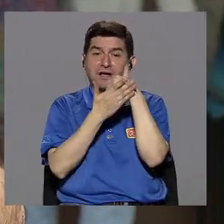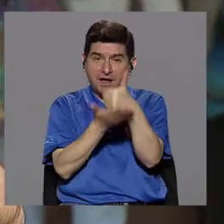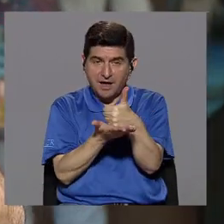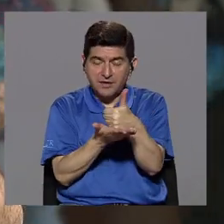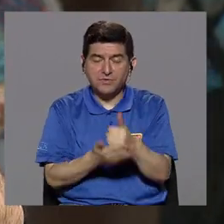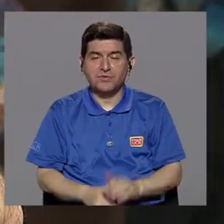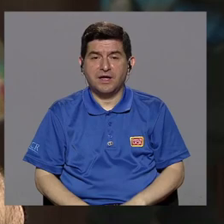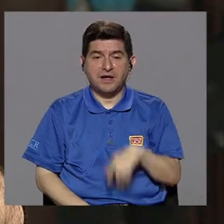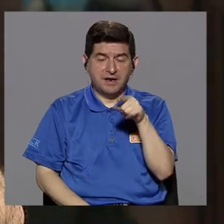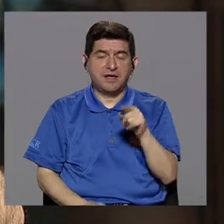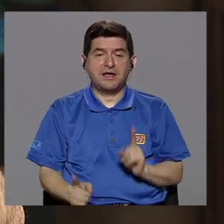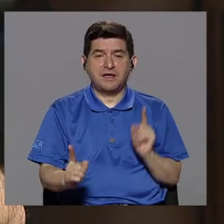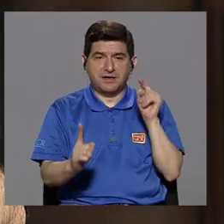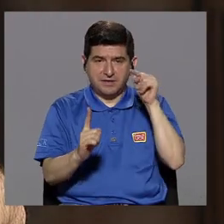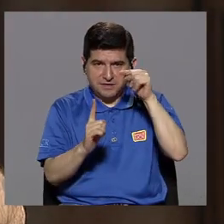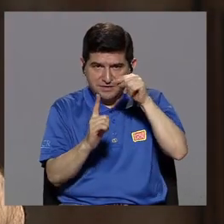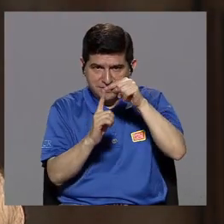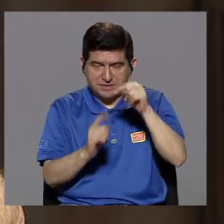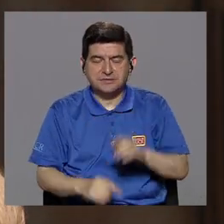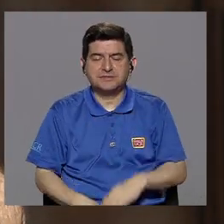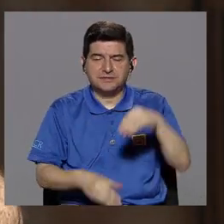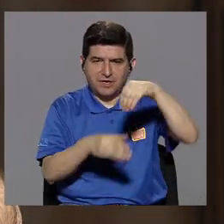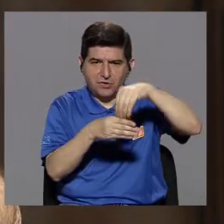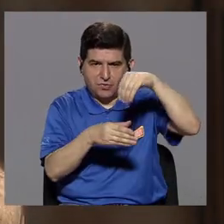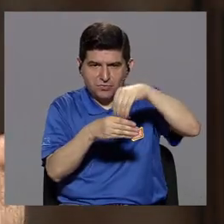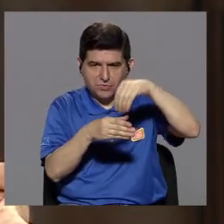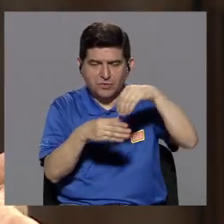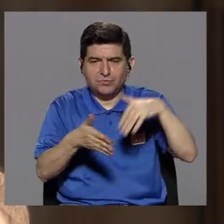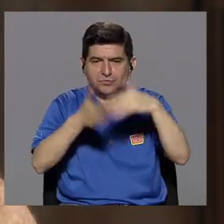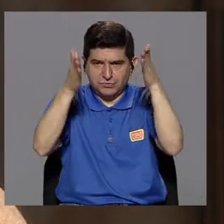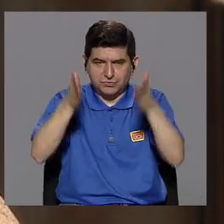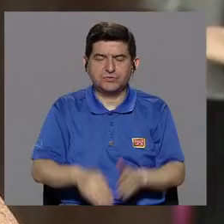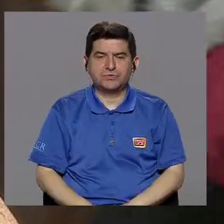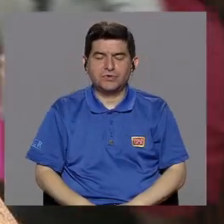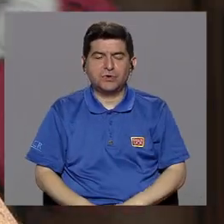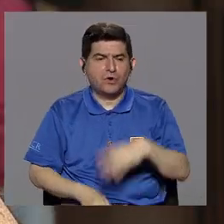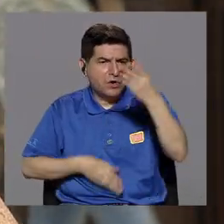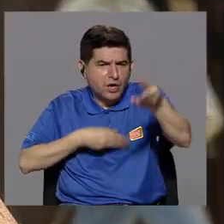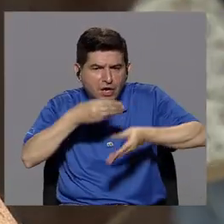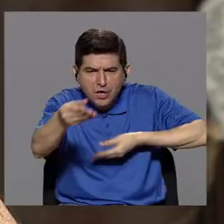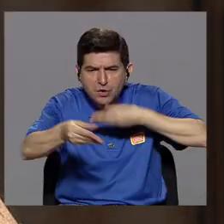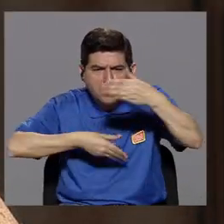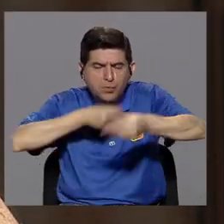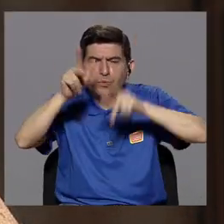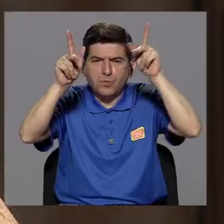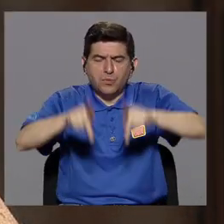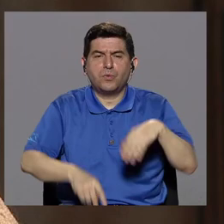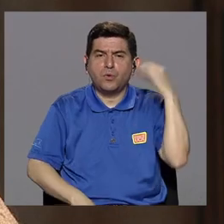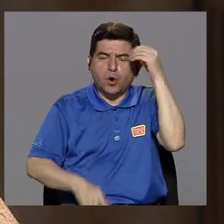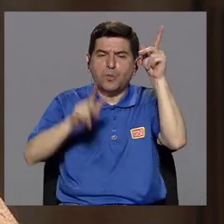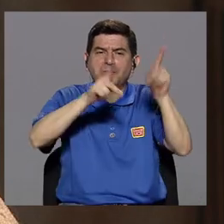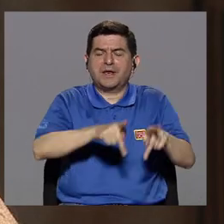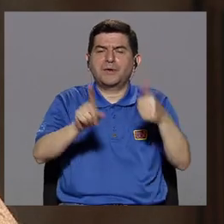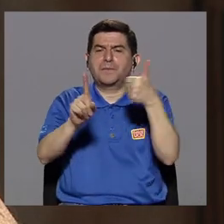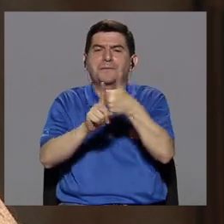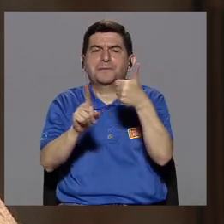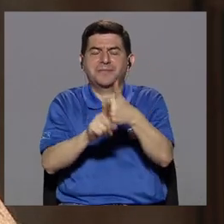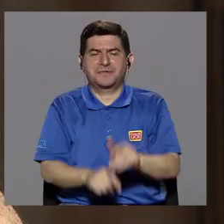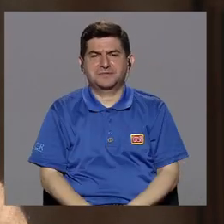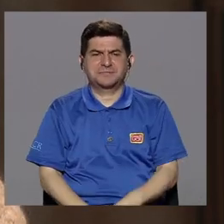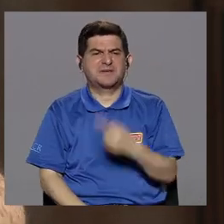ese aporte a los estudiantes. El intercambio con el público, las opiniones de la gente, nos dicen